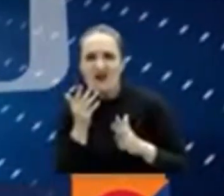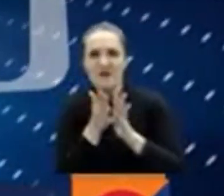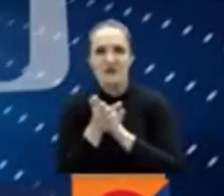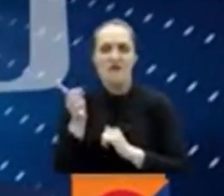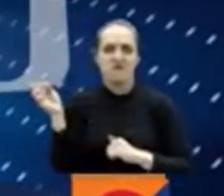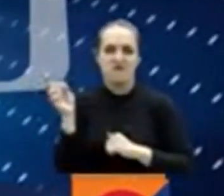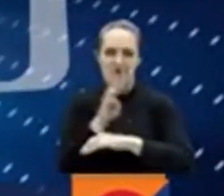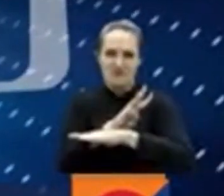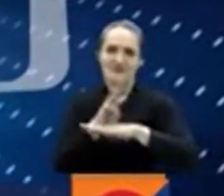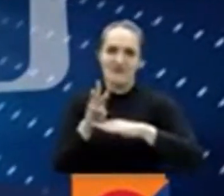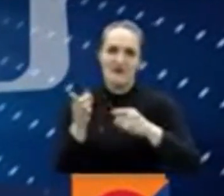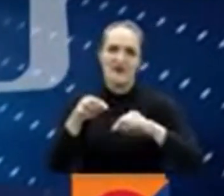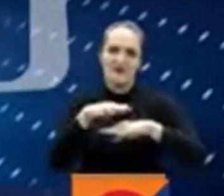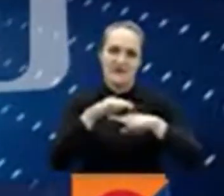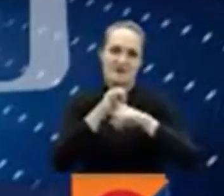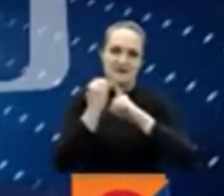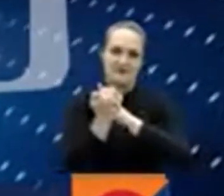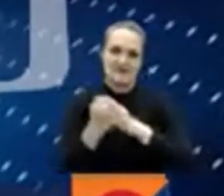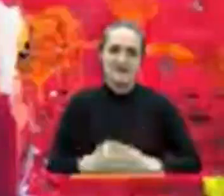sociales como RTBC Noticias